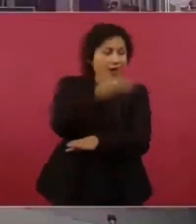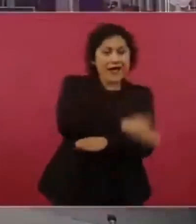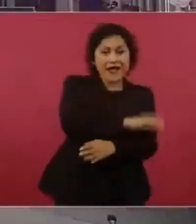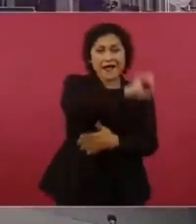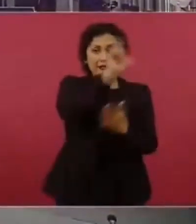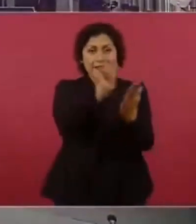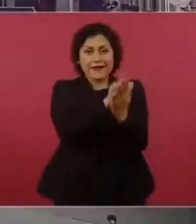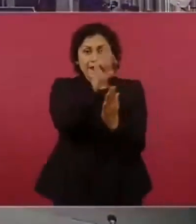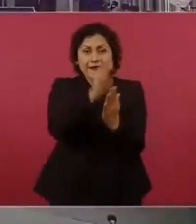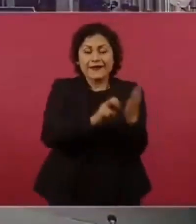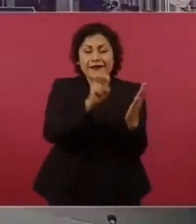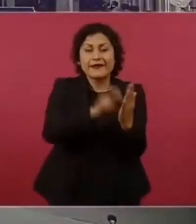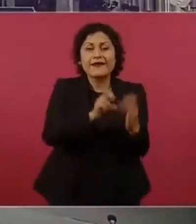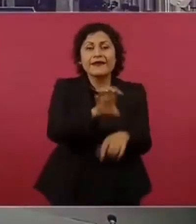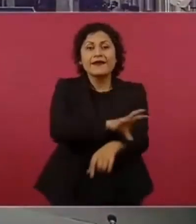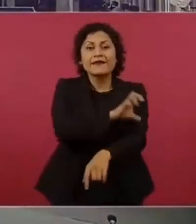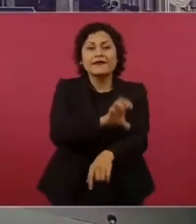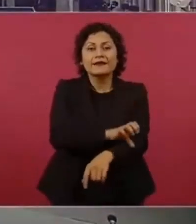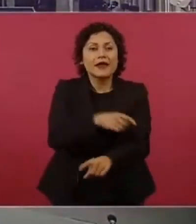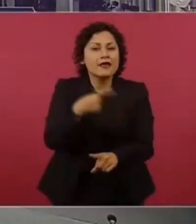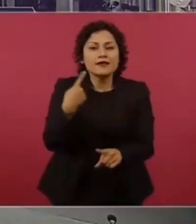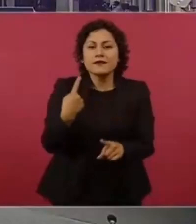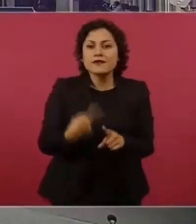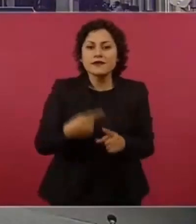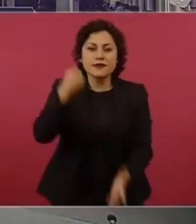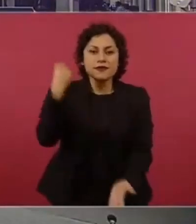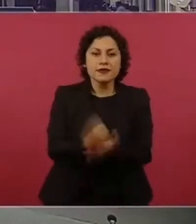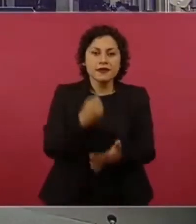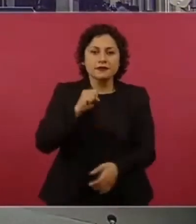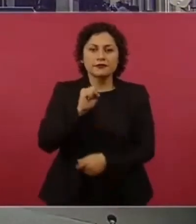Que los legisladores del PRI del PAN aprobaron.